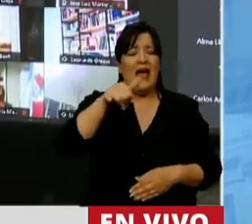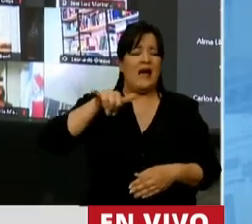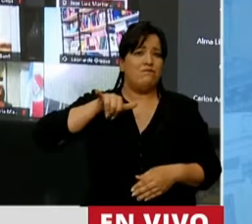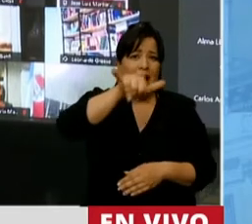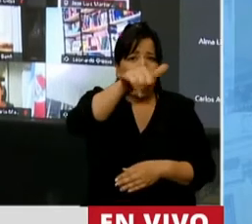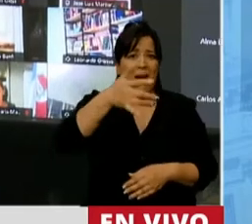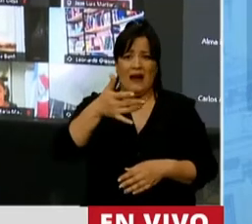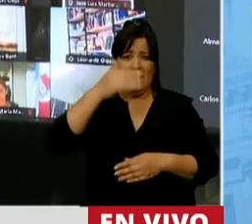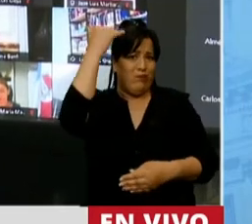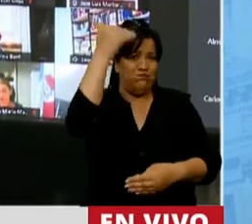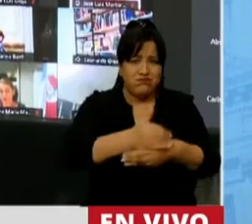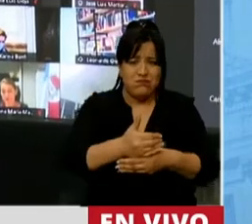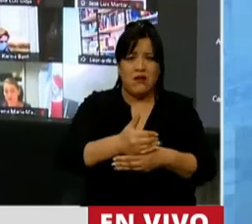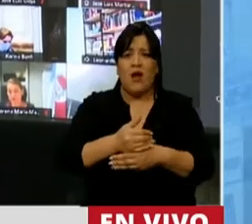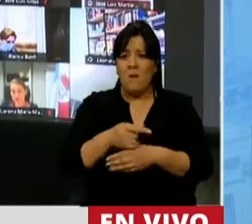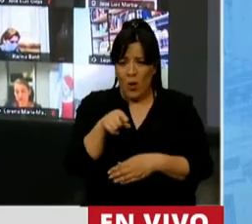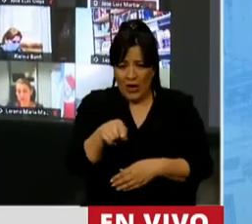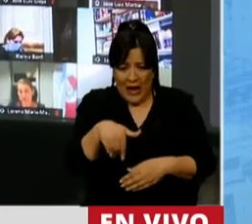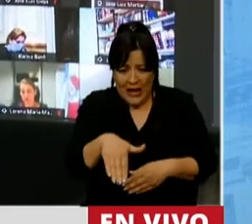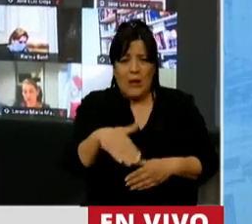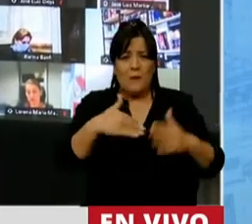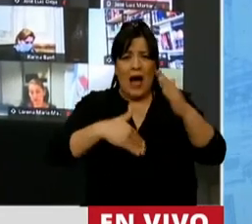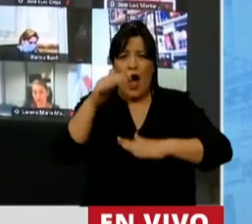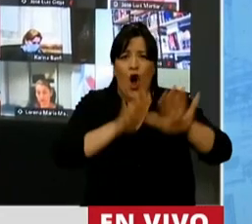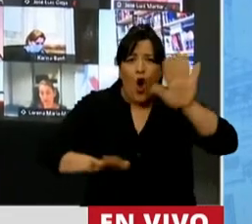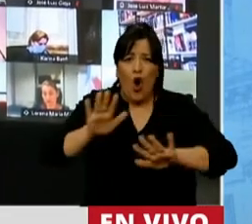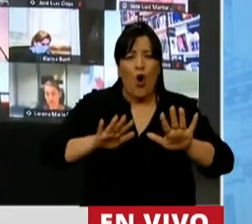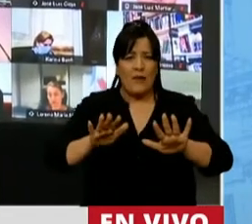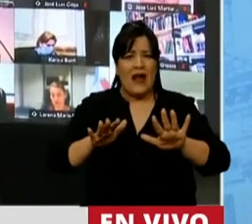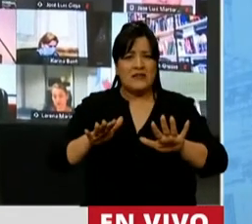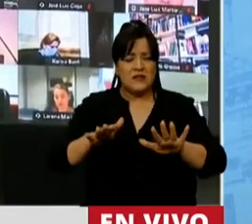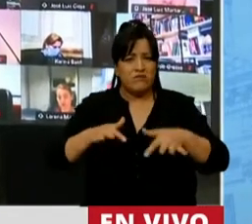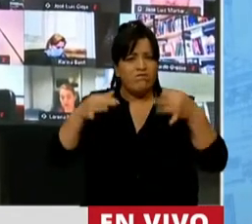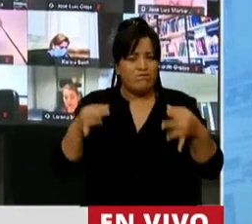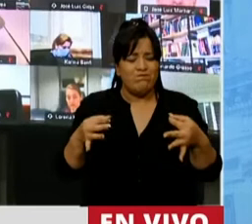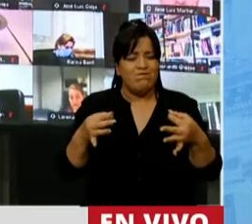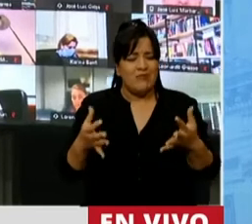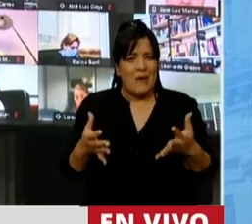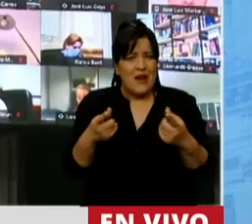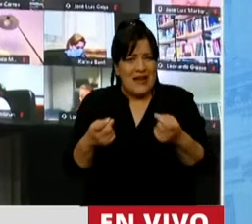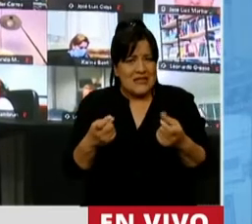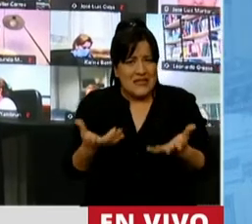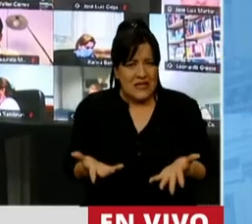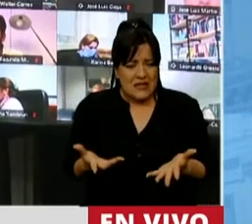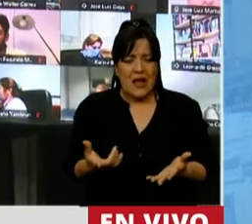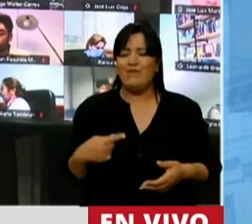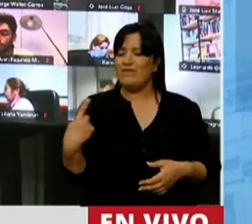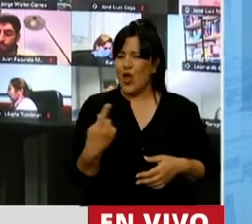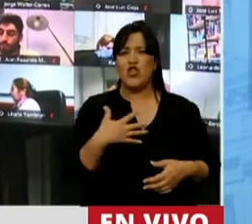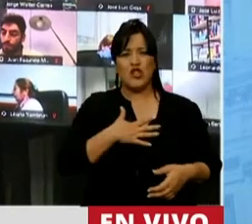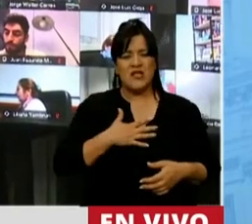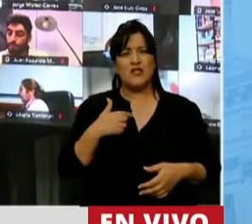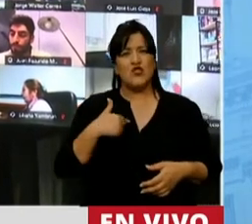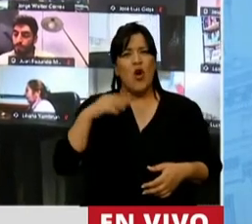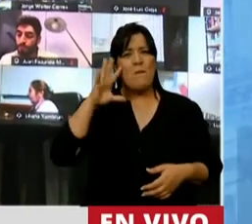para llevar adelante obras que son realmente de una dudosa necesidad. Y sentimos, y esto me